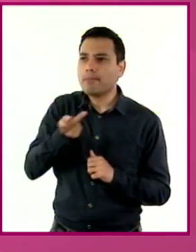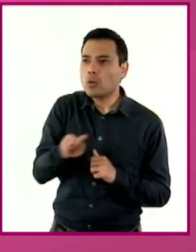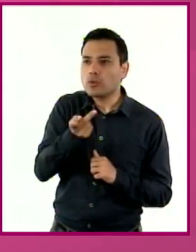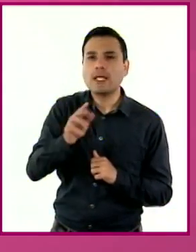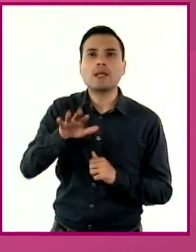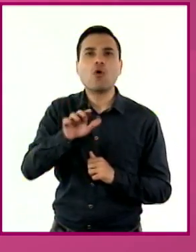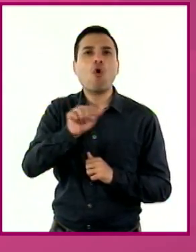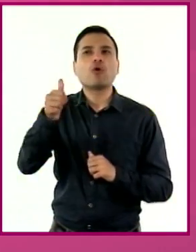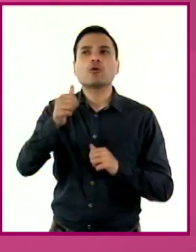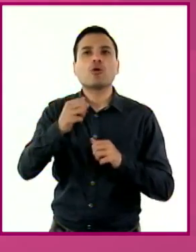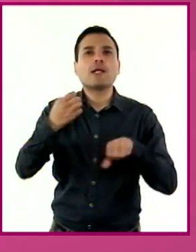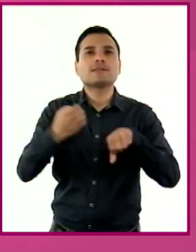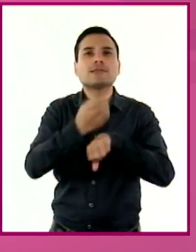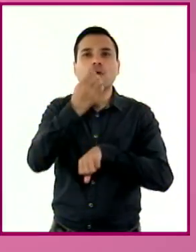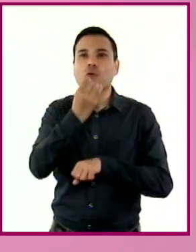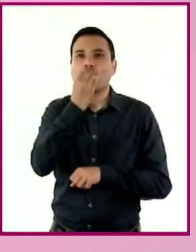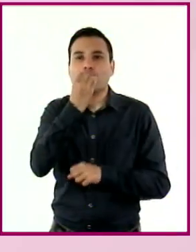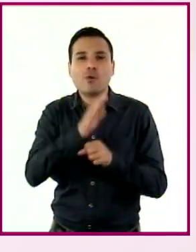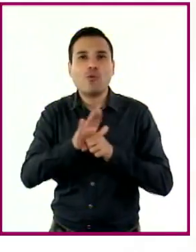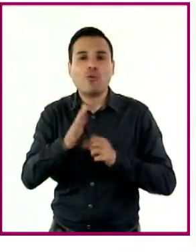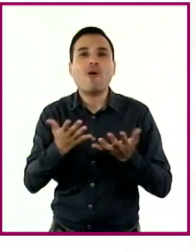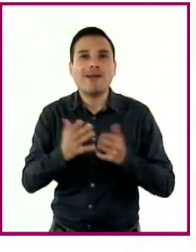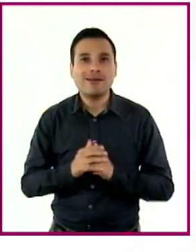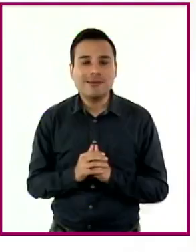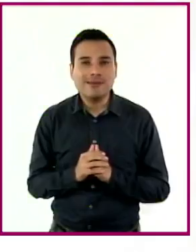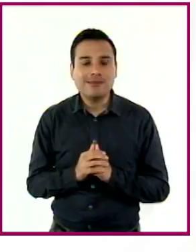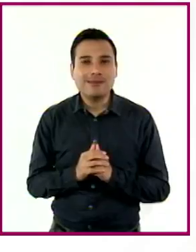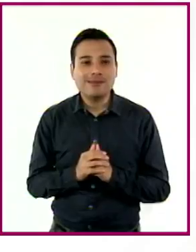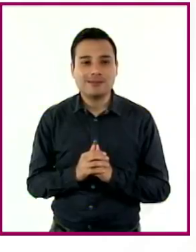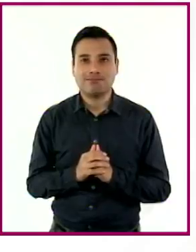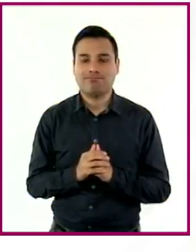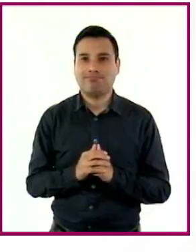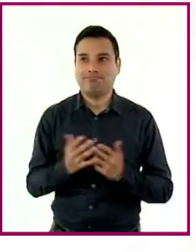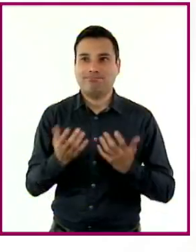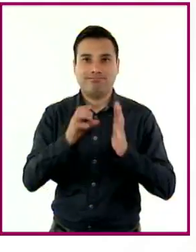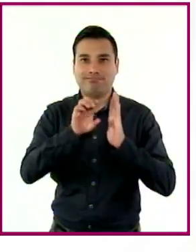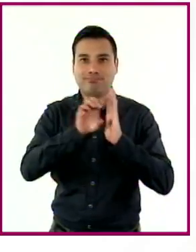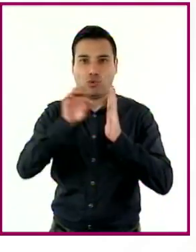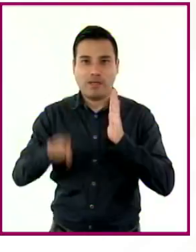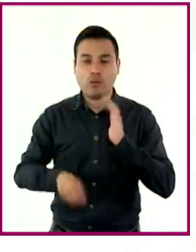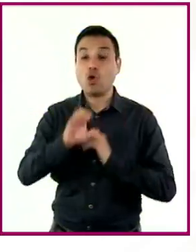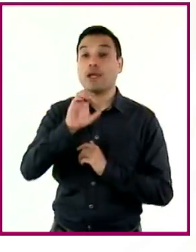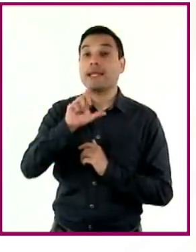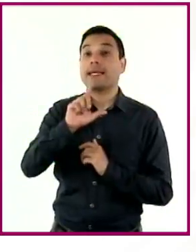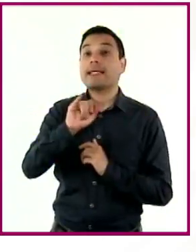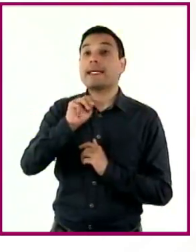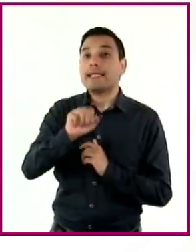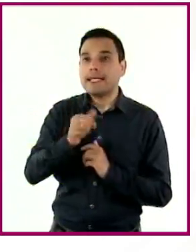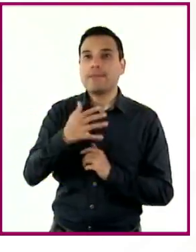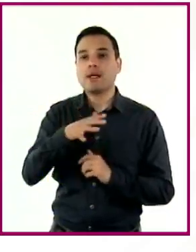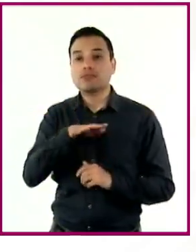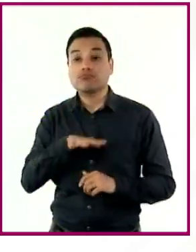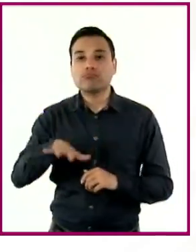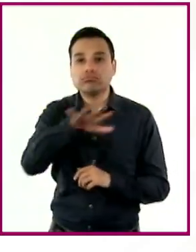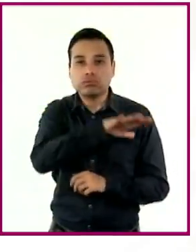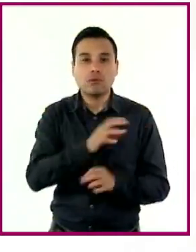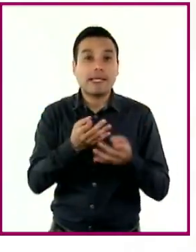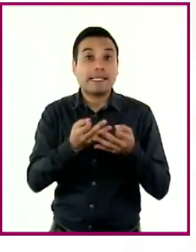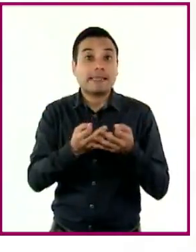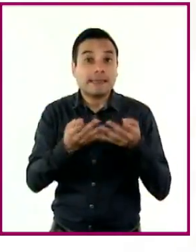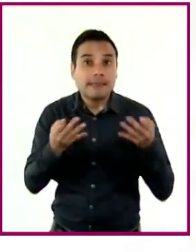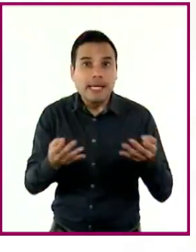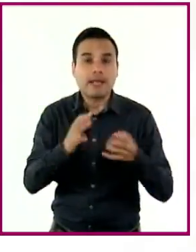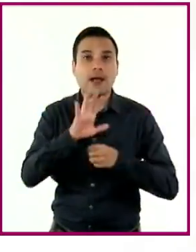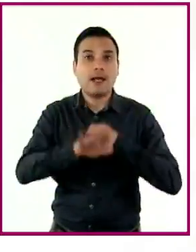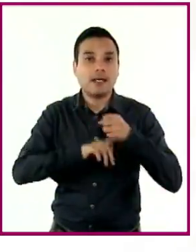de nuestro país, cómo cambia la variedad de alimentos dependiendo del clima, el tipo de suelo, la flora,